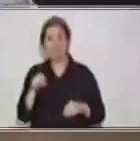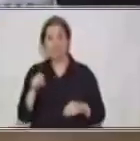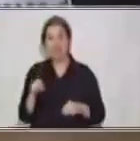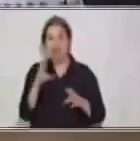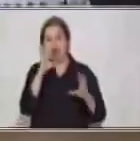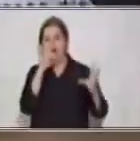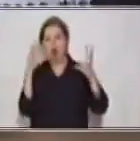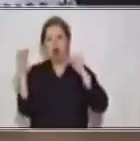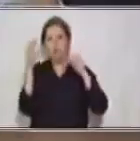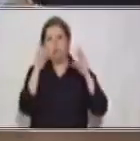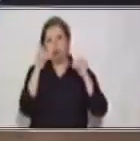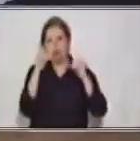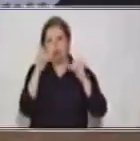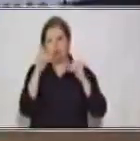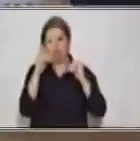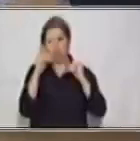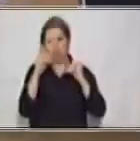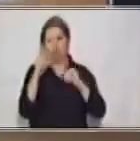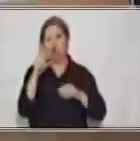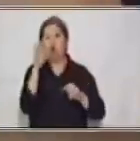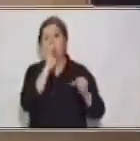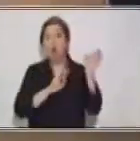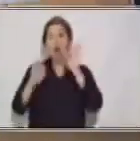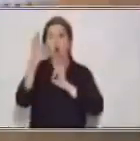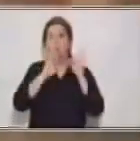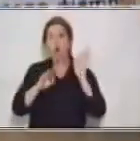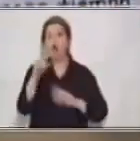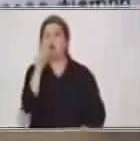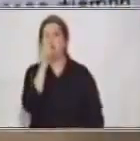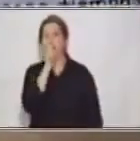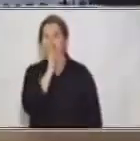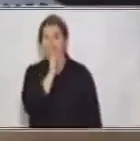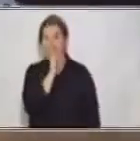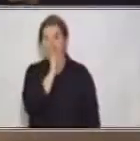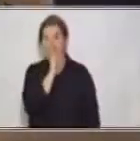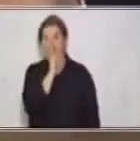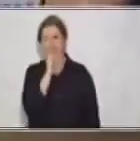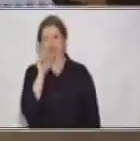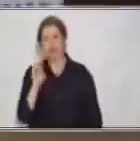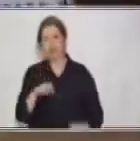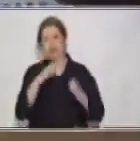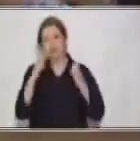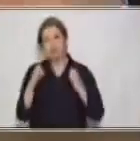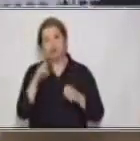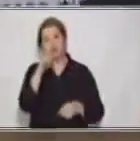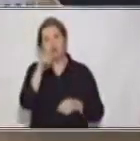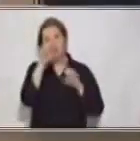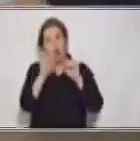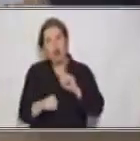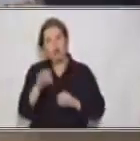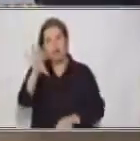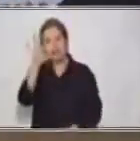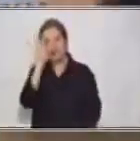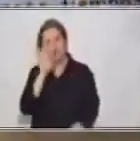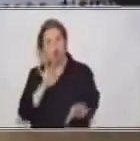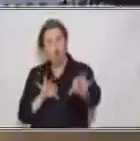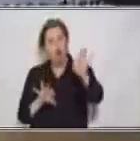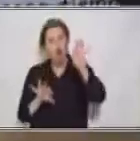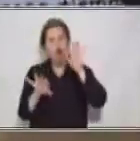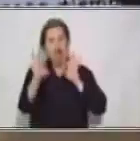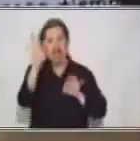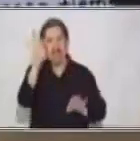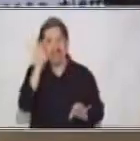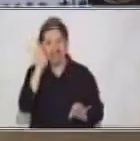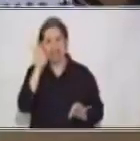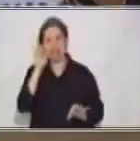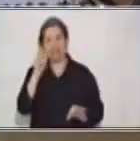Habla o bien, cae. El bien quiere decir que escoges. Es una como alternativa. Habla o bien,